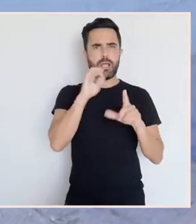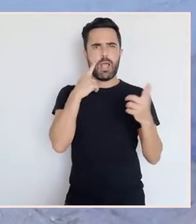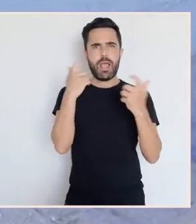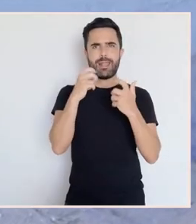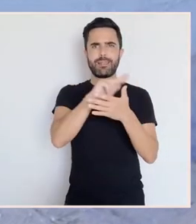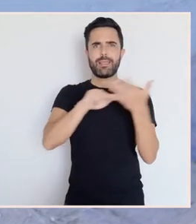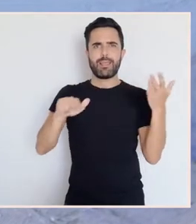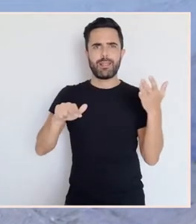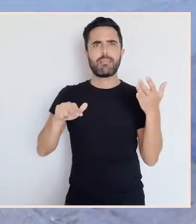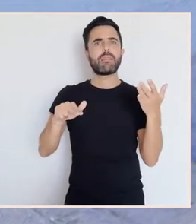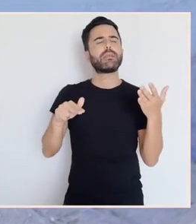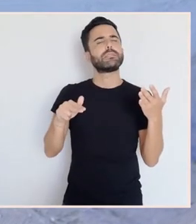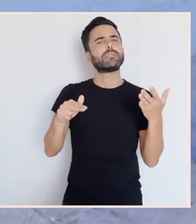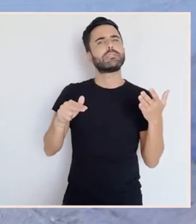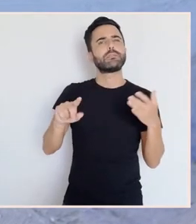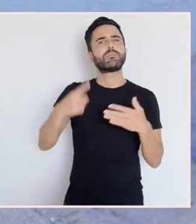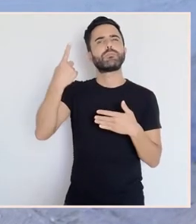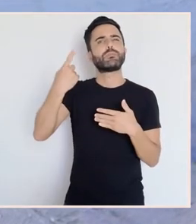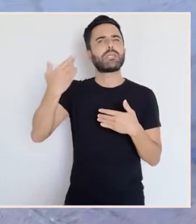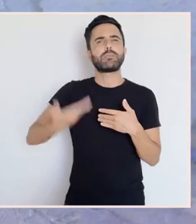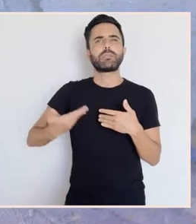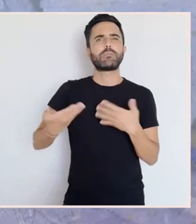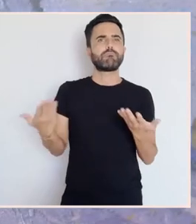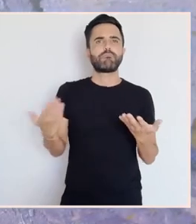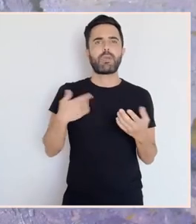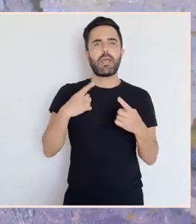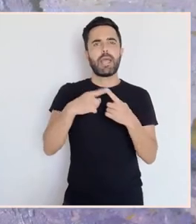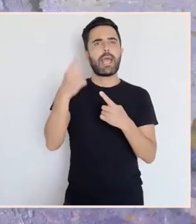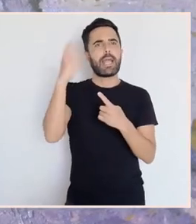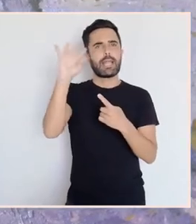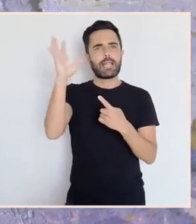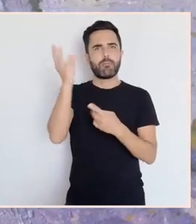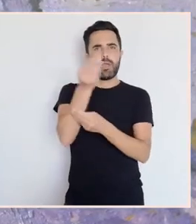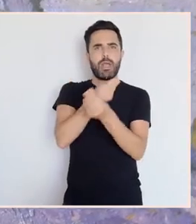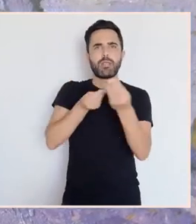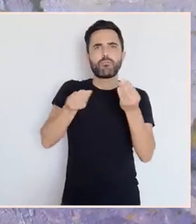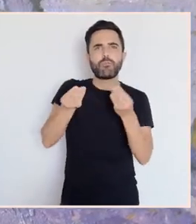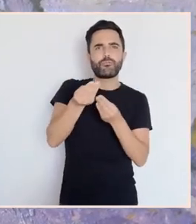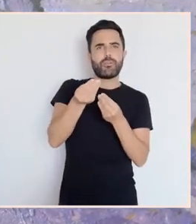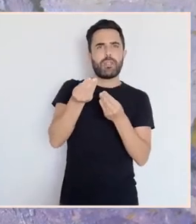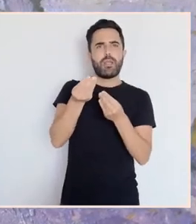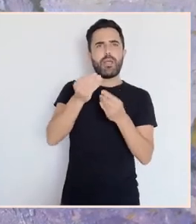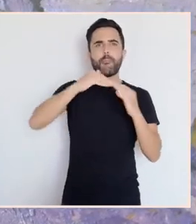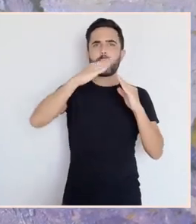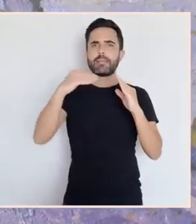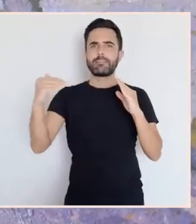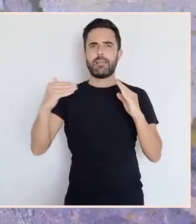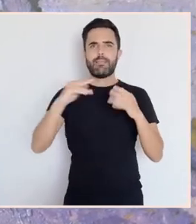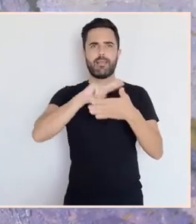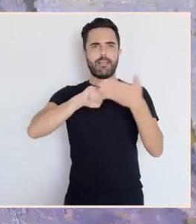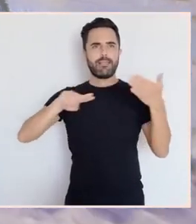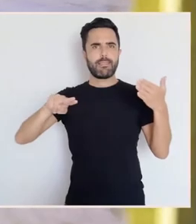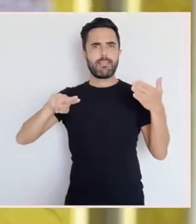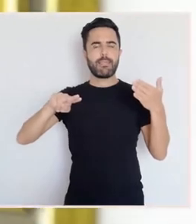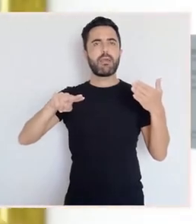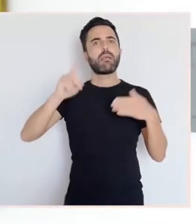estes, pois, o clima, a atmósfera, por outra banda, a paisase, tan propia, non? E, por